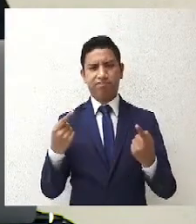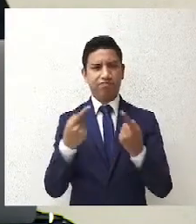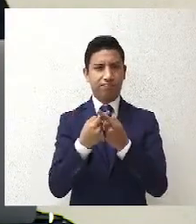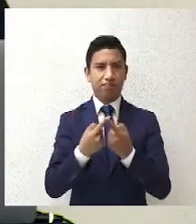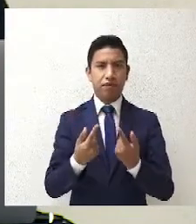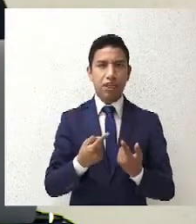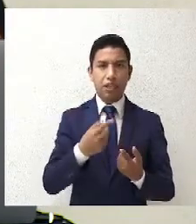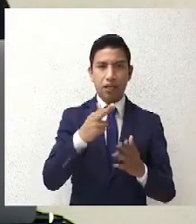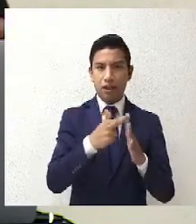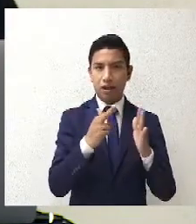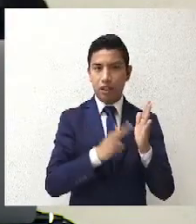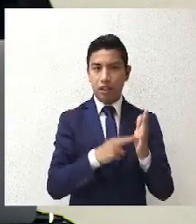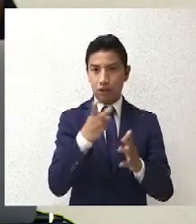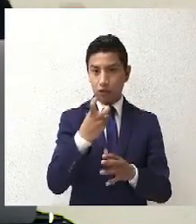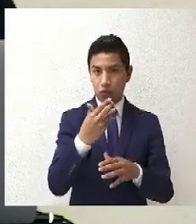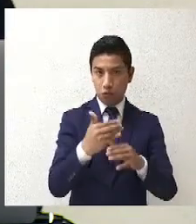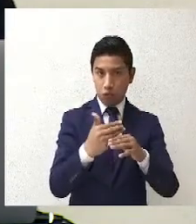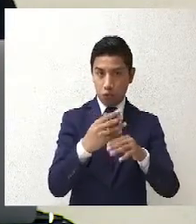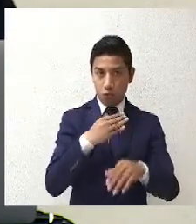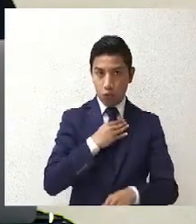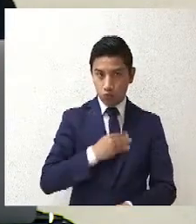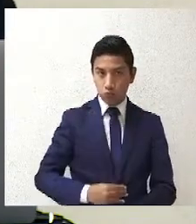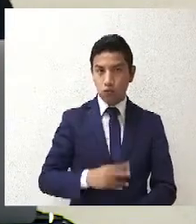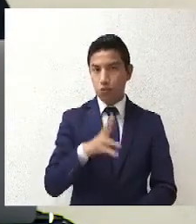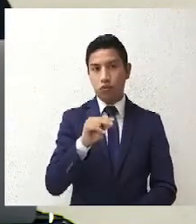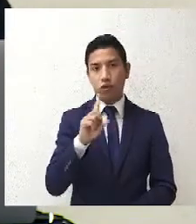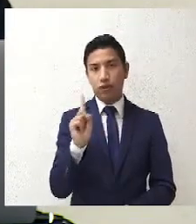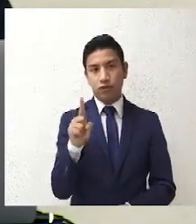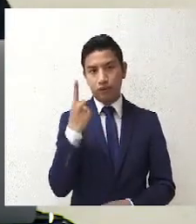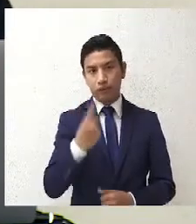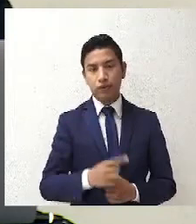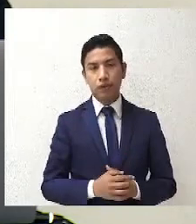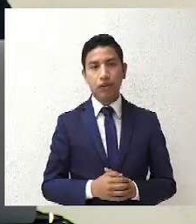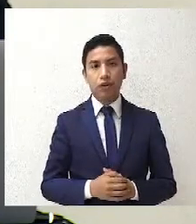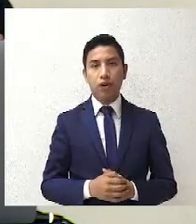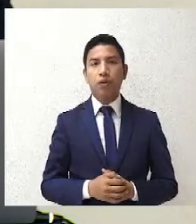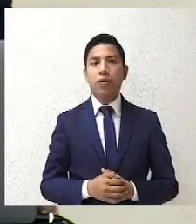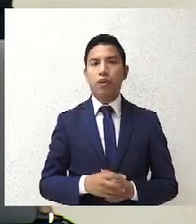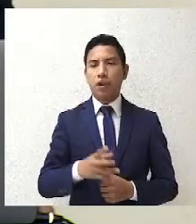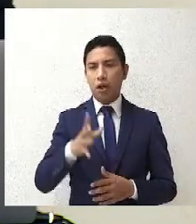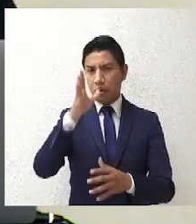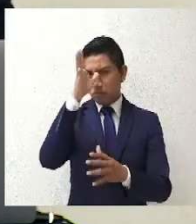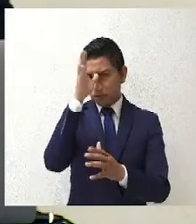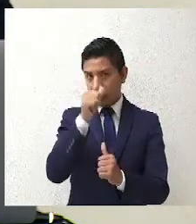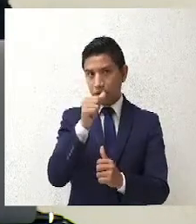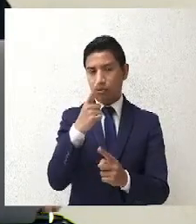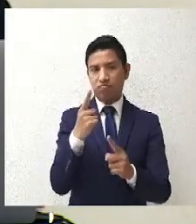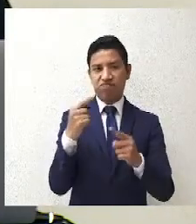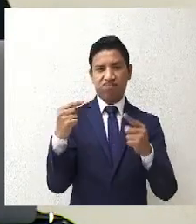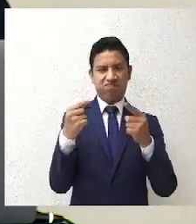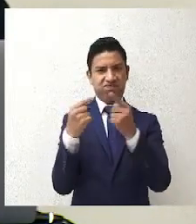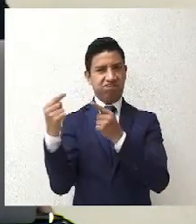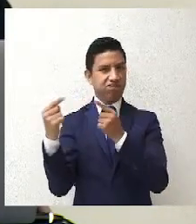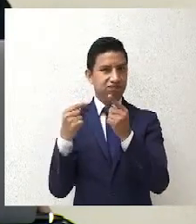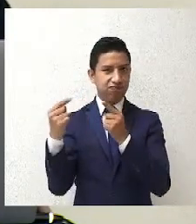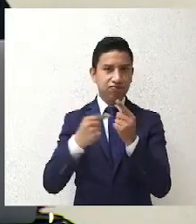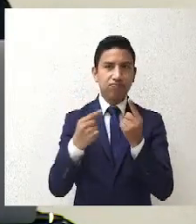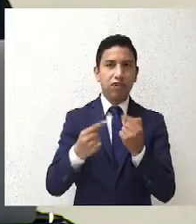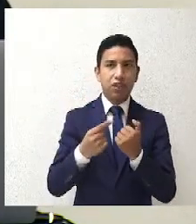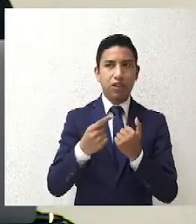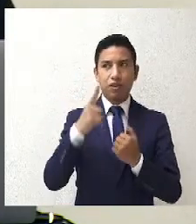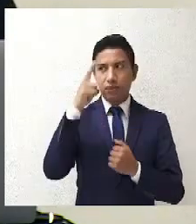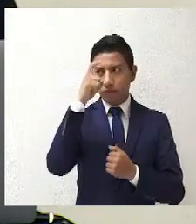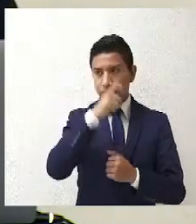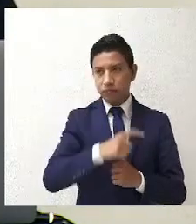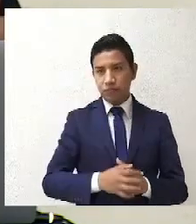es neutral, no es… digo, podemos estar en desacuerdo, no. Yo sé que es un tema que hay ciertas personas que no lo aceptan,